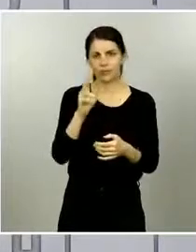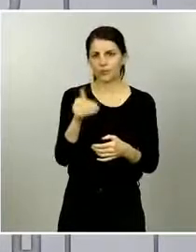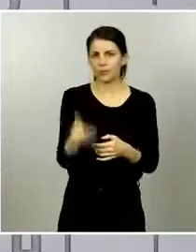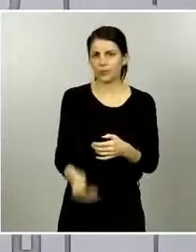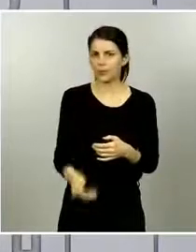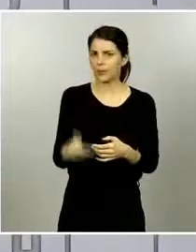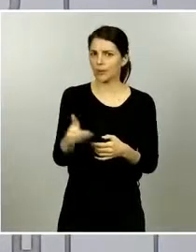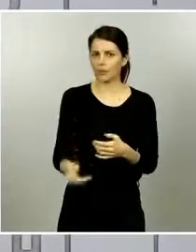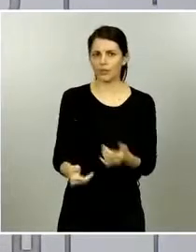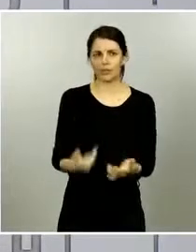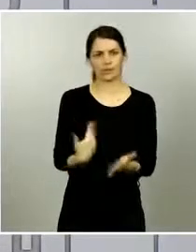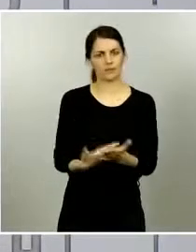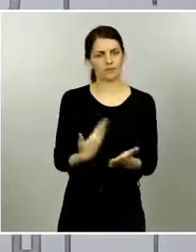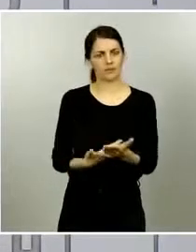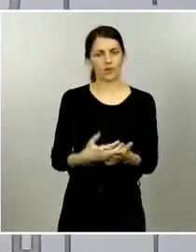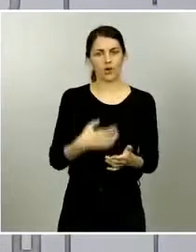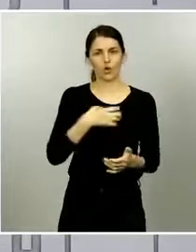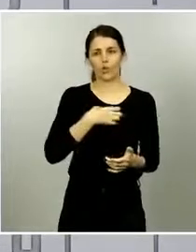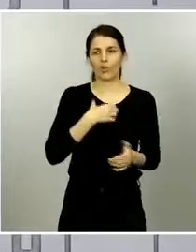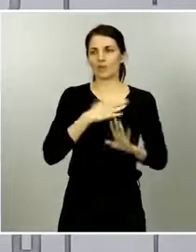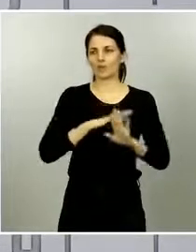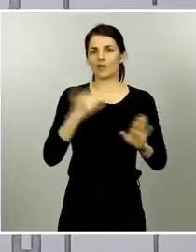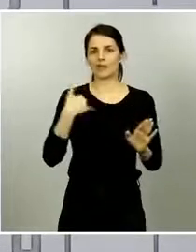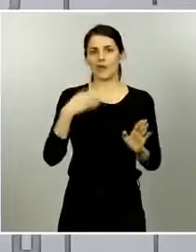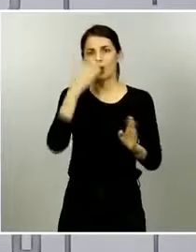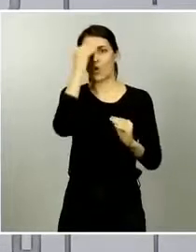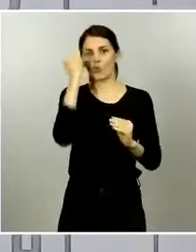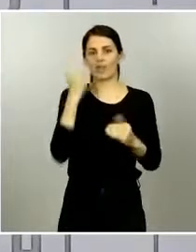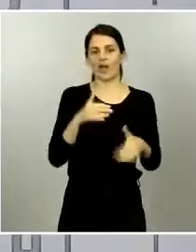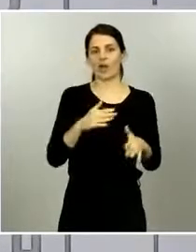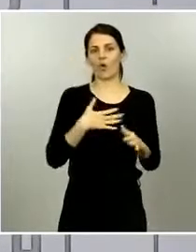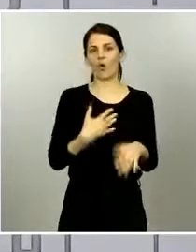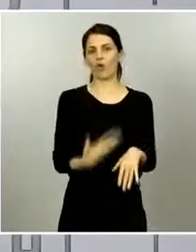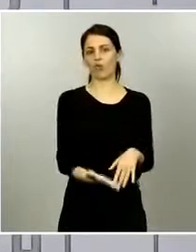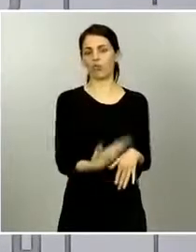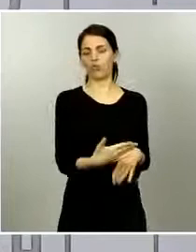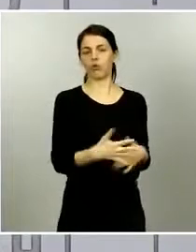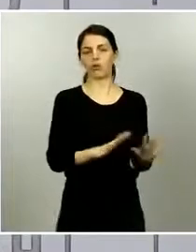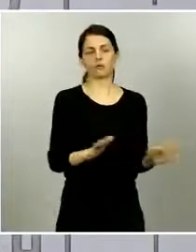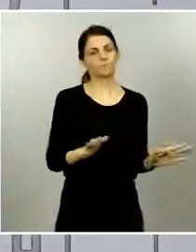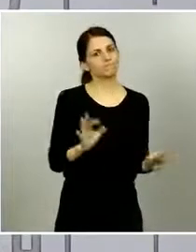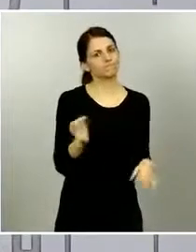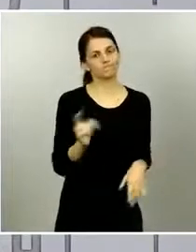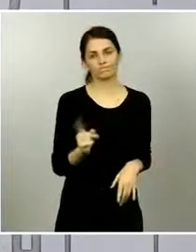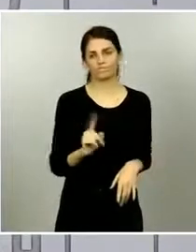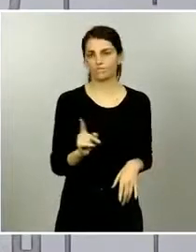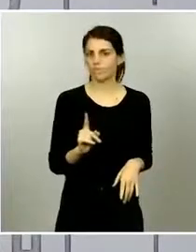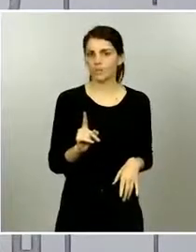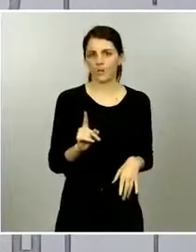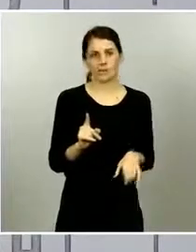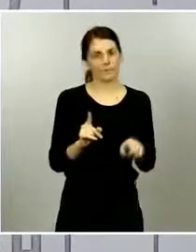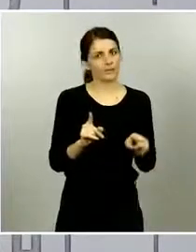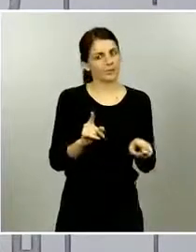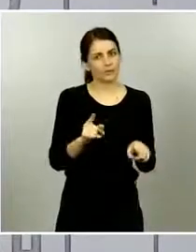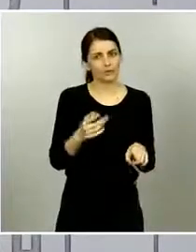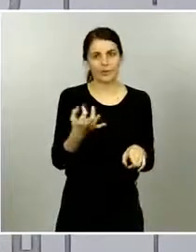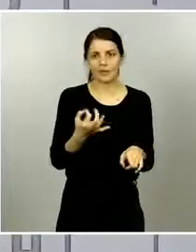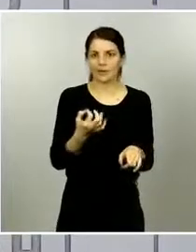el impacto del coronavirus ha demostrado ser muy importante no podemos despreciarlo ni podemos